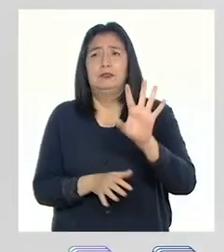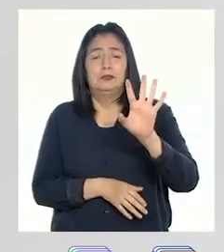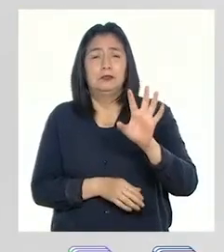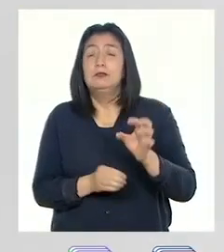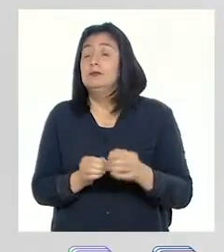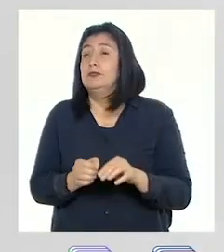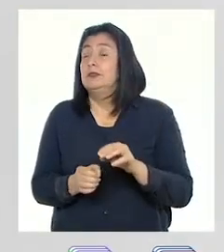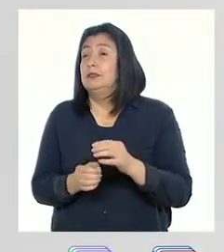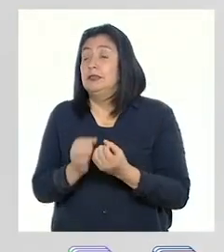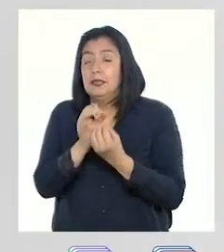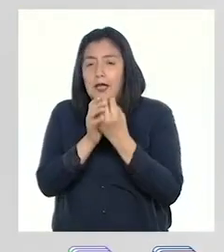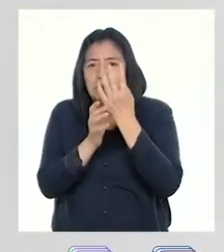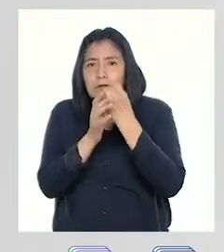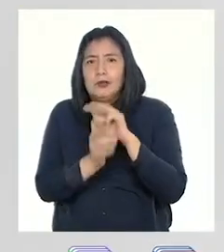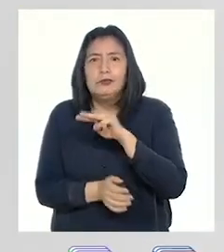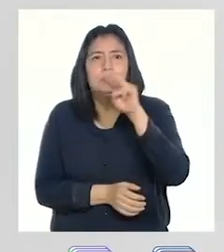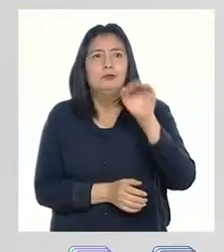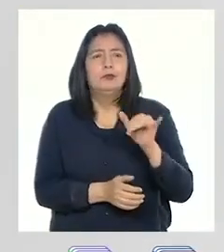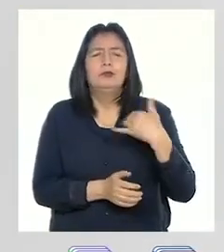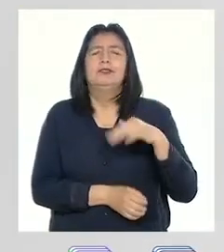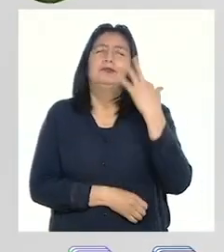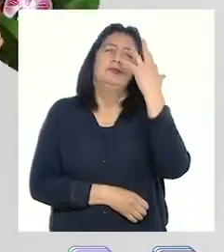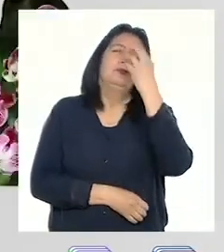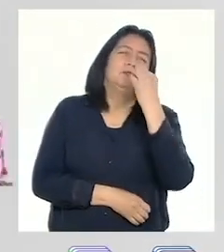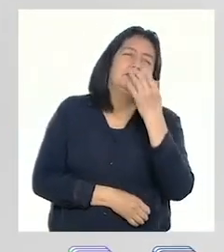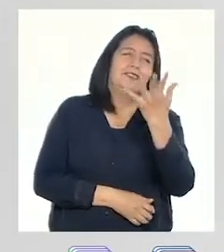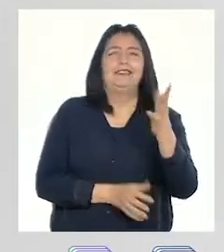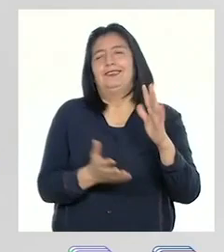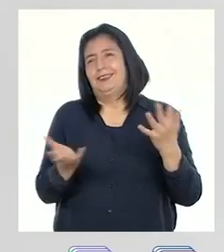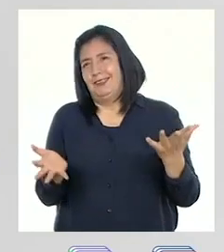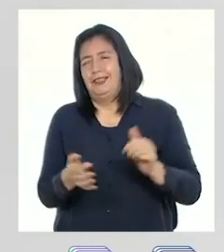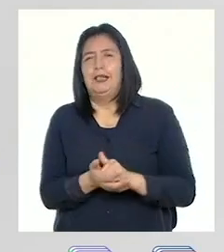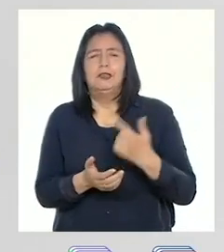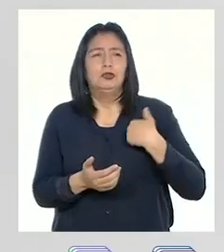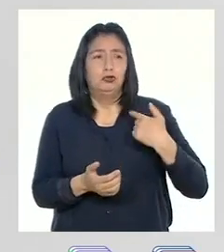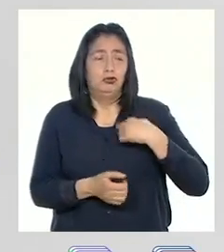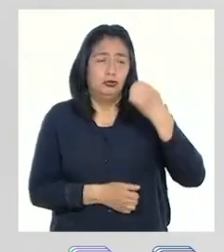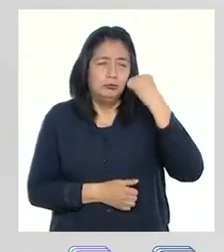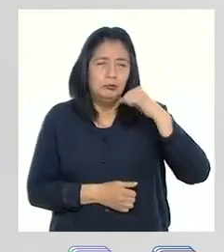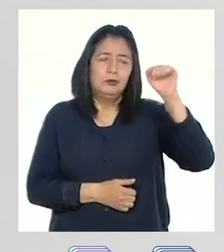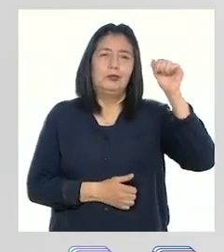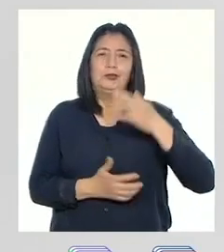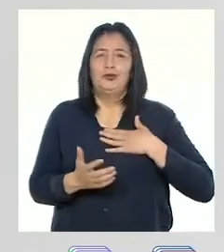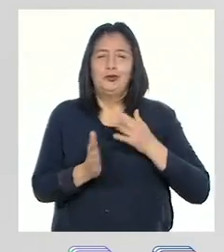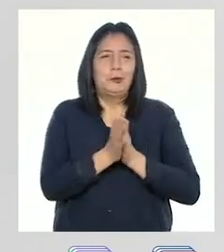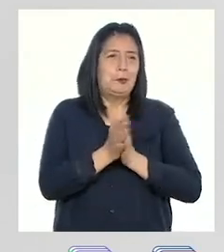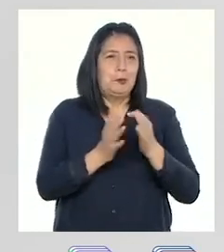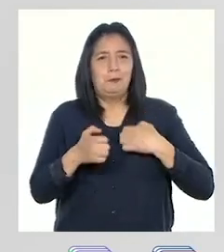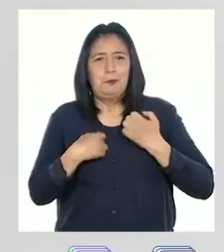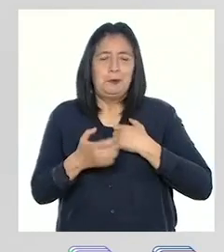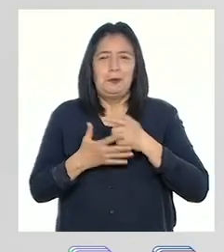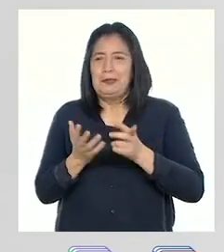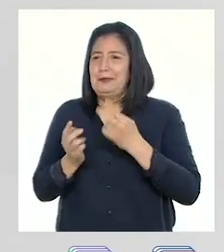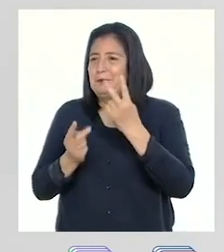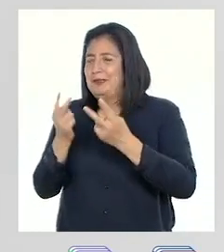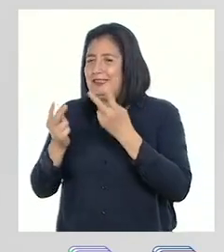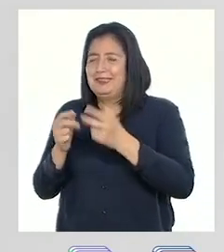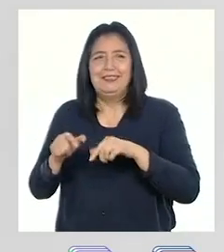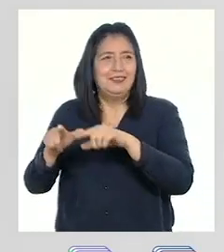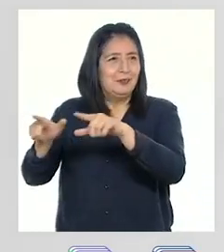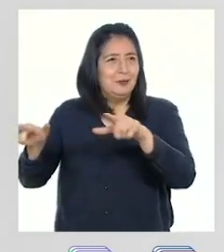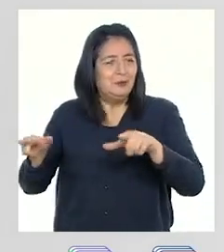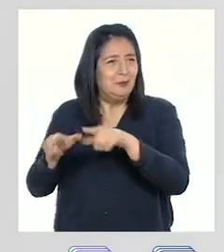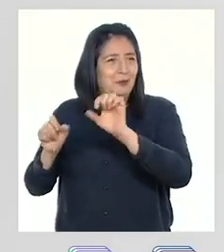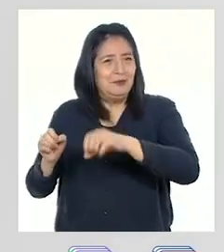orquídeas son una de las flores exóticas más hermosas que existen. Durante mi viaje estaba tan emocionada que aproveché de visitar un